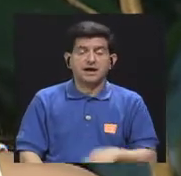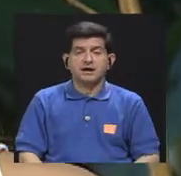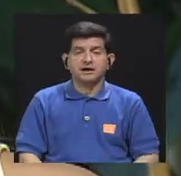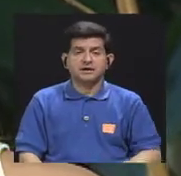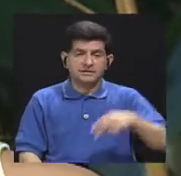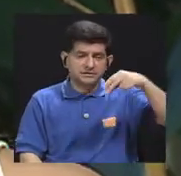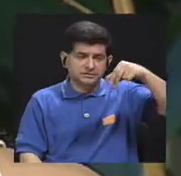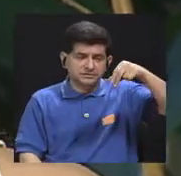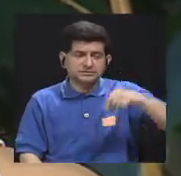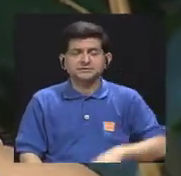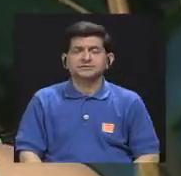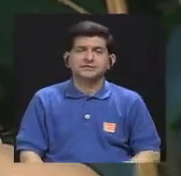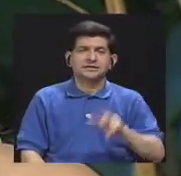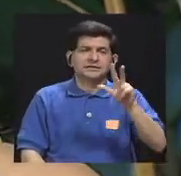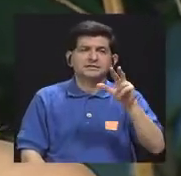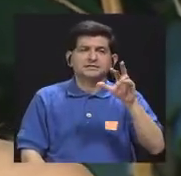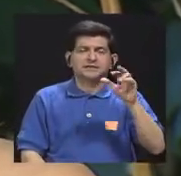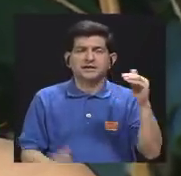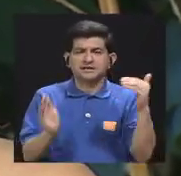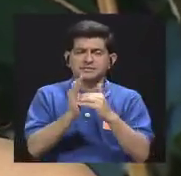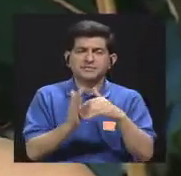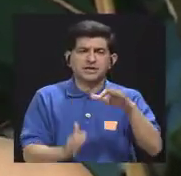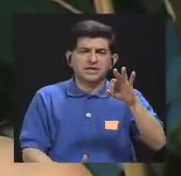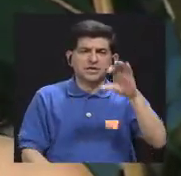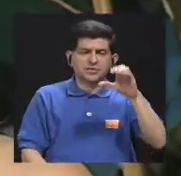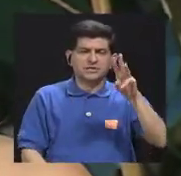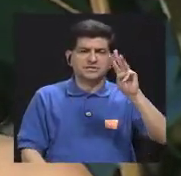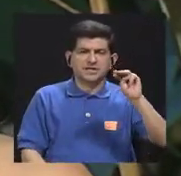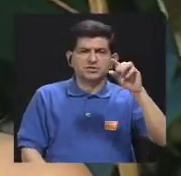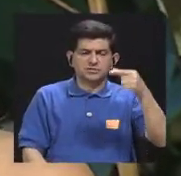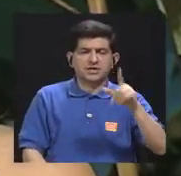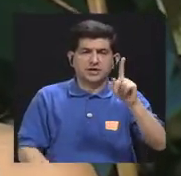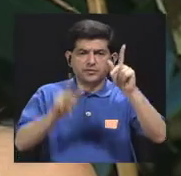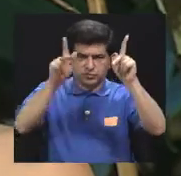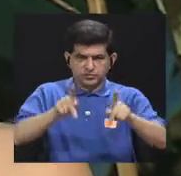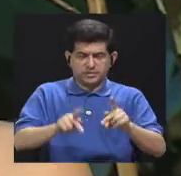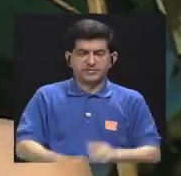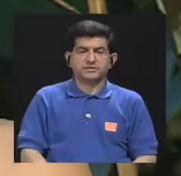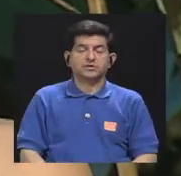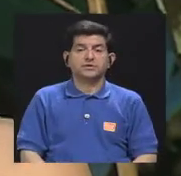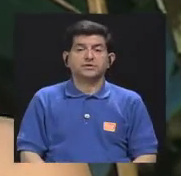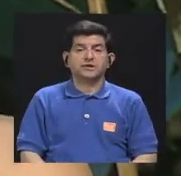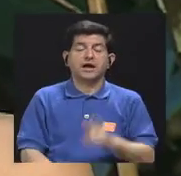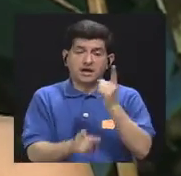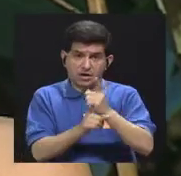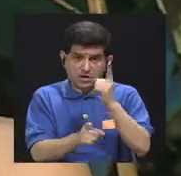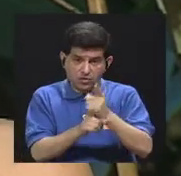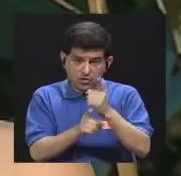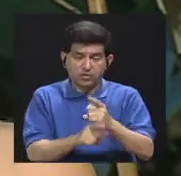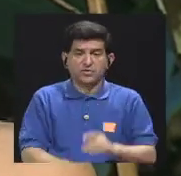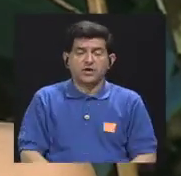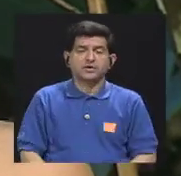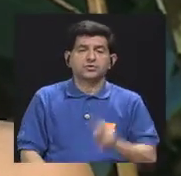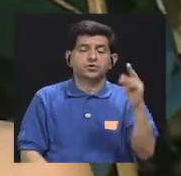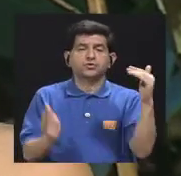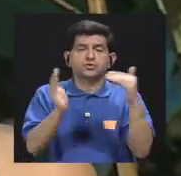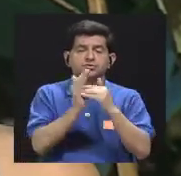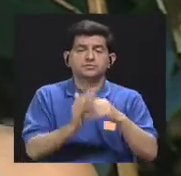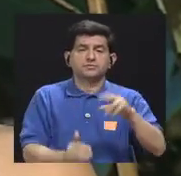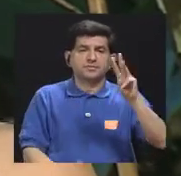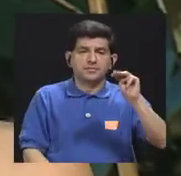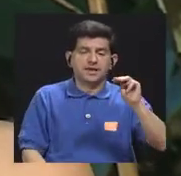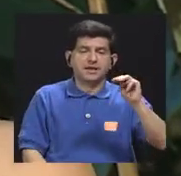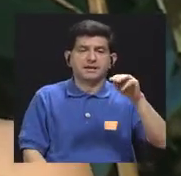alrededor de 3.900 milígramos de sodio por persona y lo recomendado es 2.000